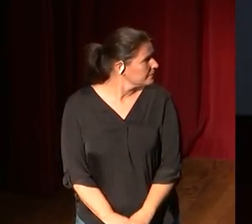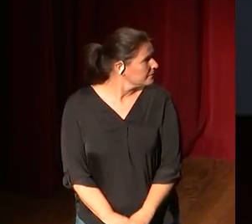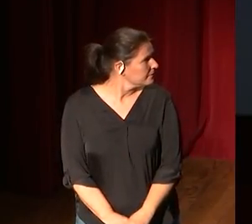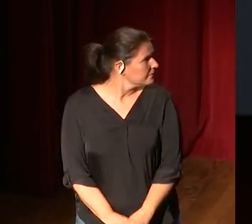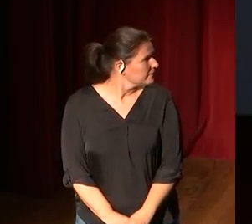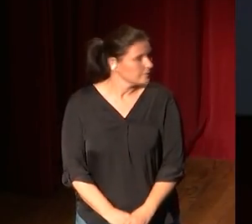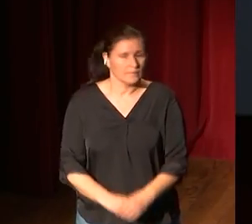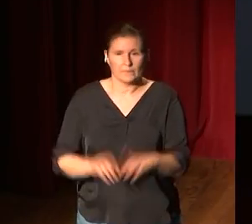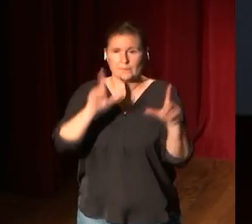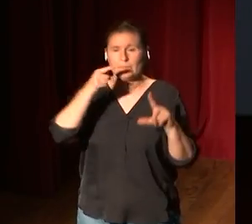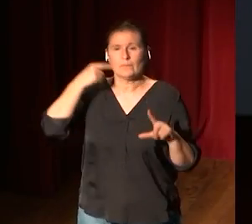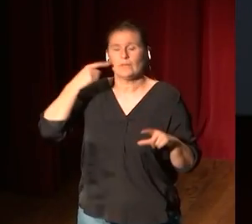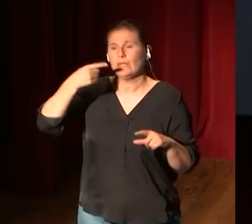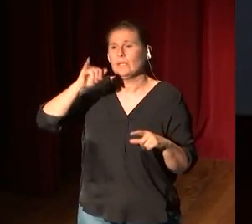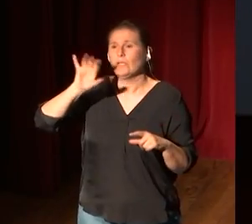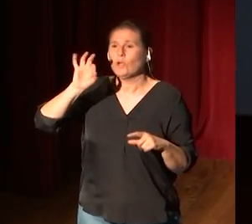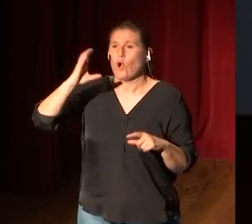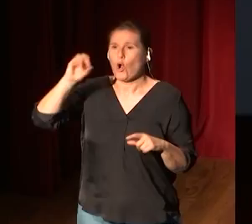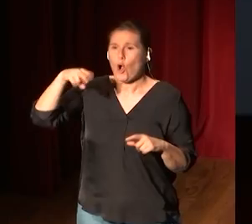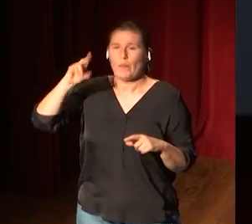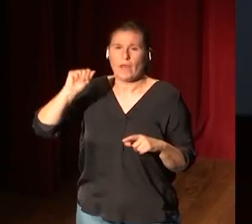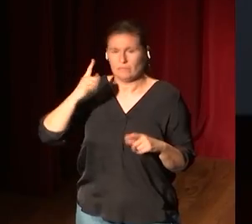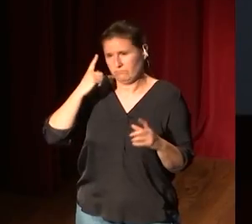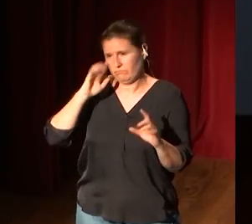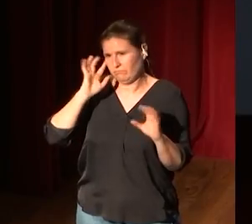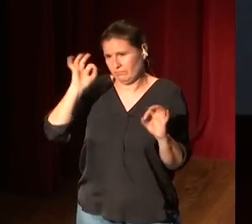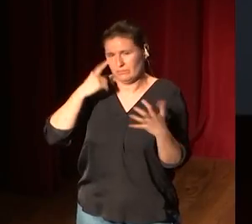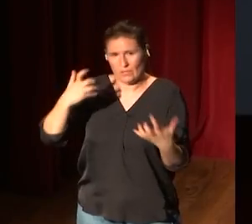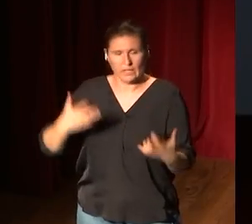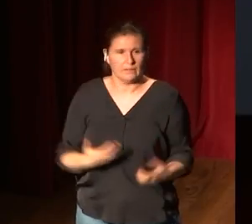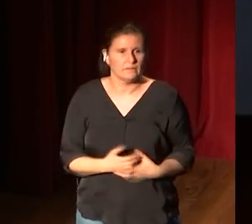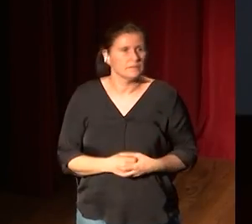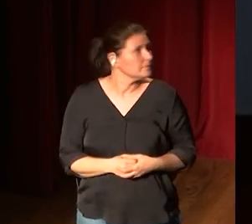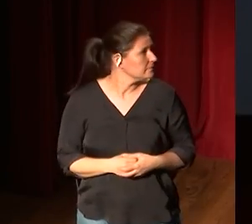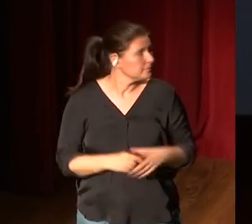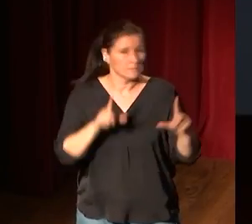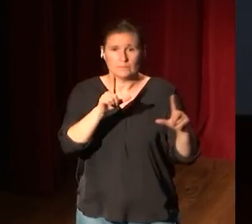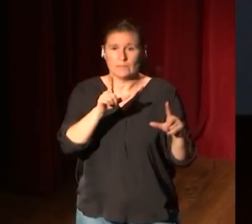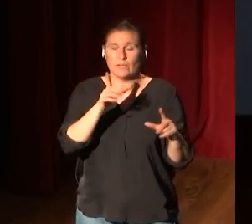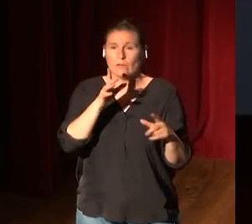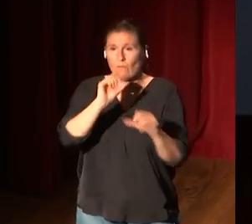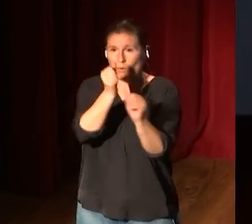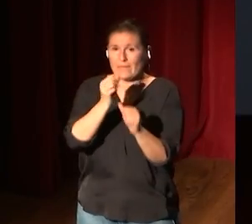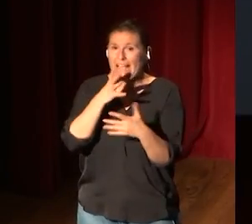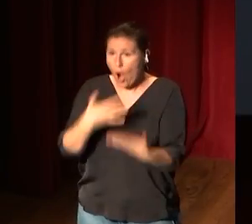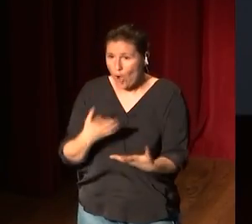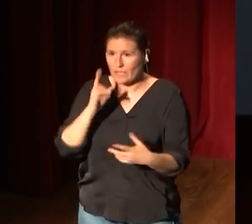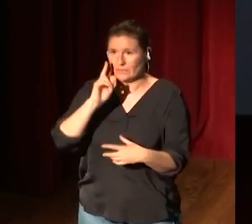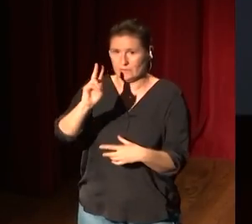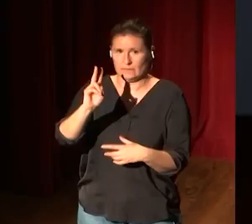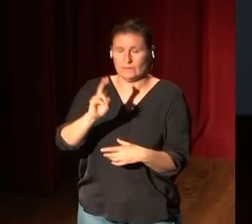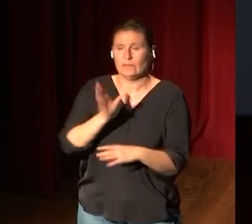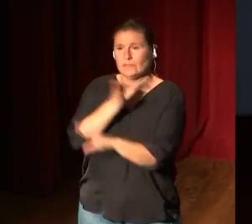esta es la Yoconda, evidentemente, esto es tal como se ve actualmente, si vas a la luz